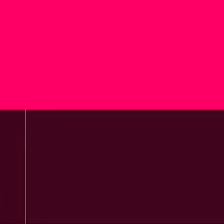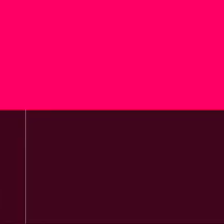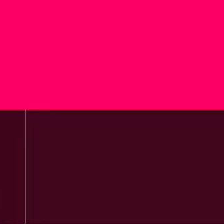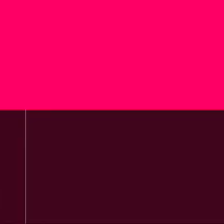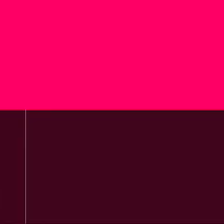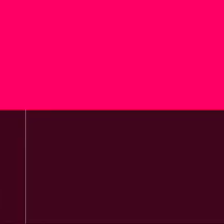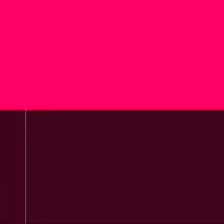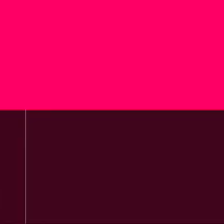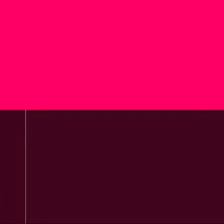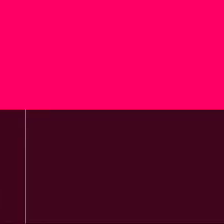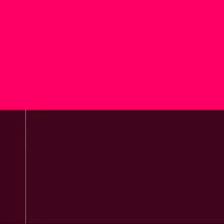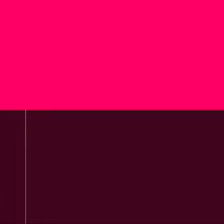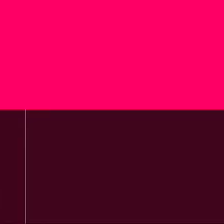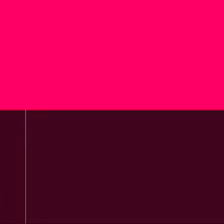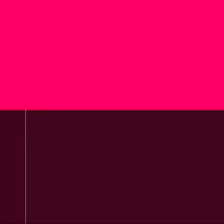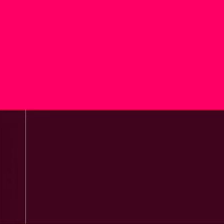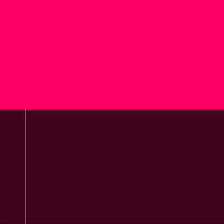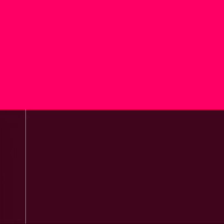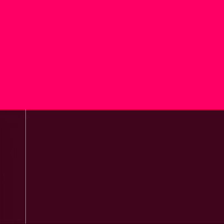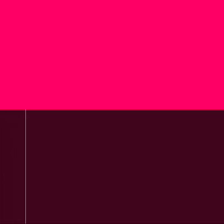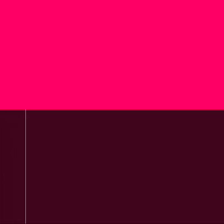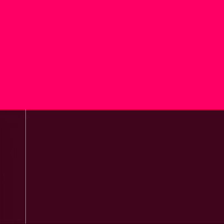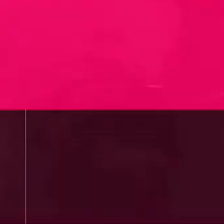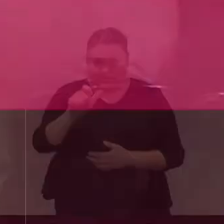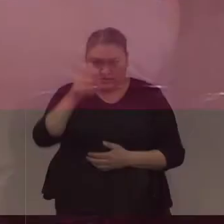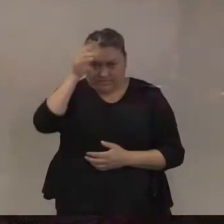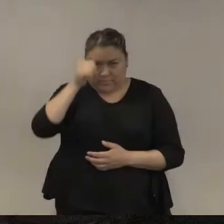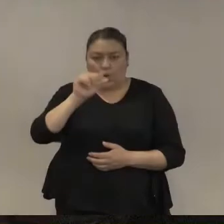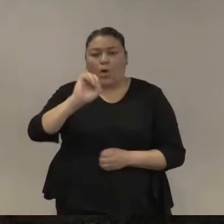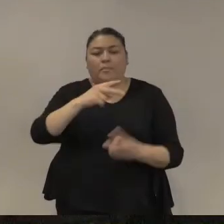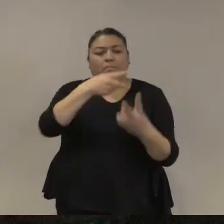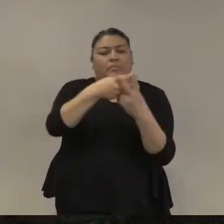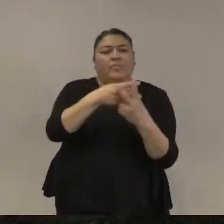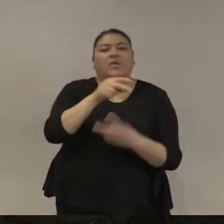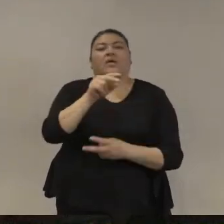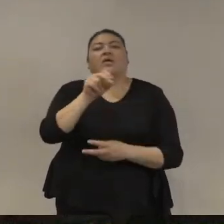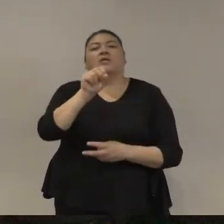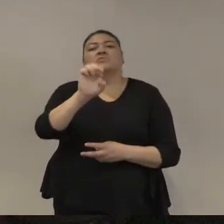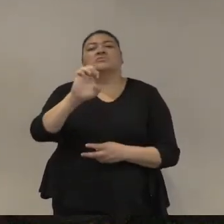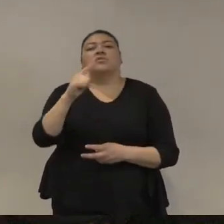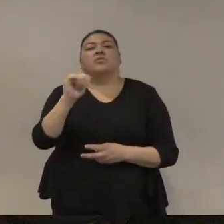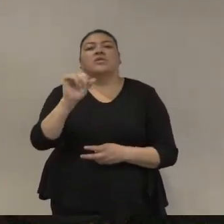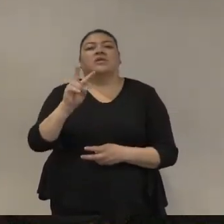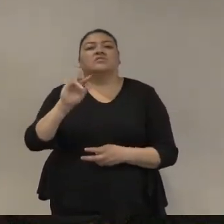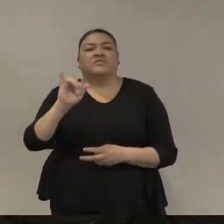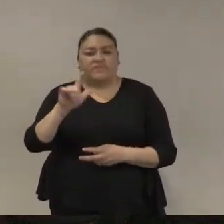también pueden encontrar información con el hashtag seguridadviasivil gracias gracias